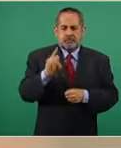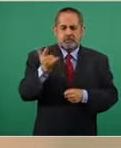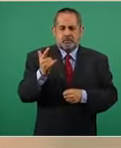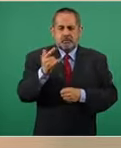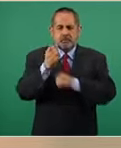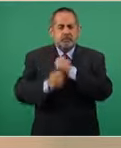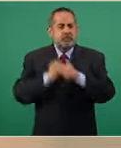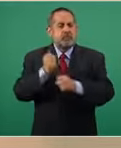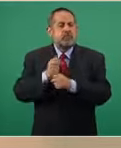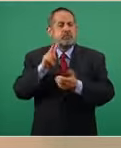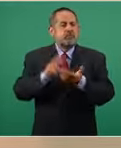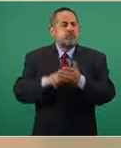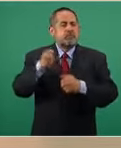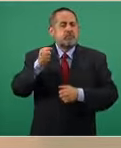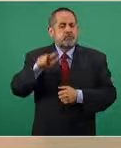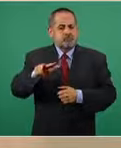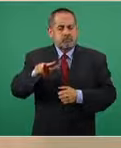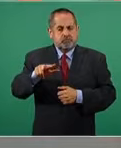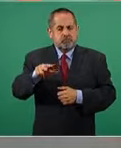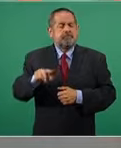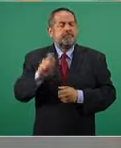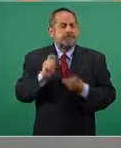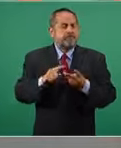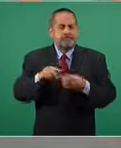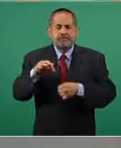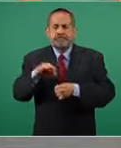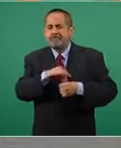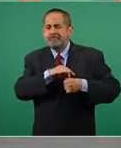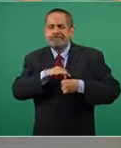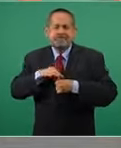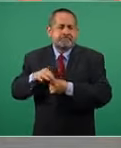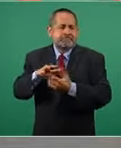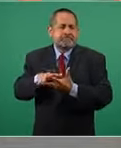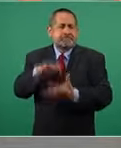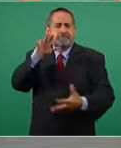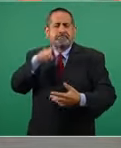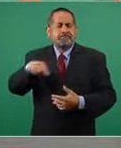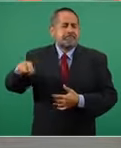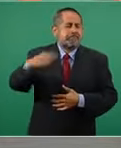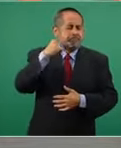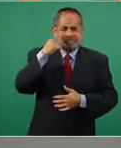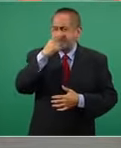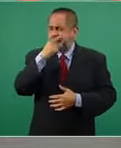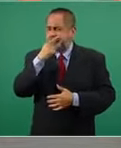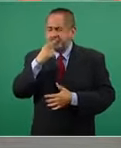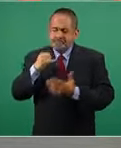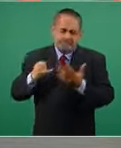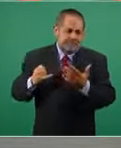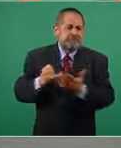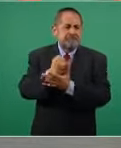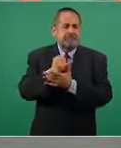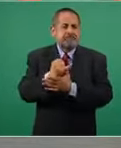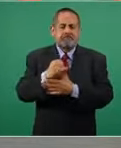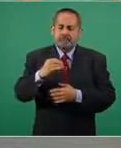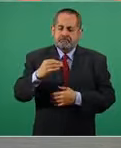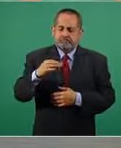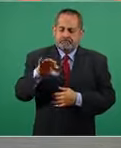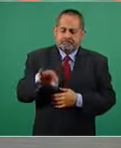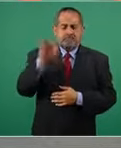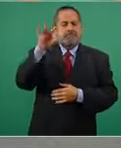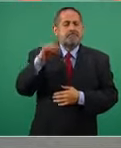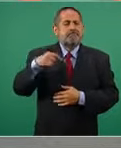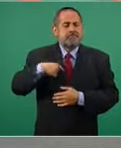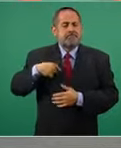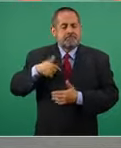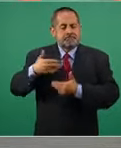2018 cuando la mayoría de los ciudadanos decidió apoyar el proceso de transformación